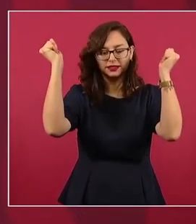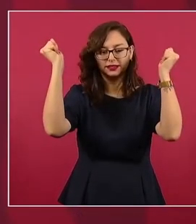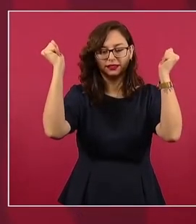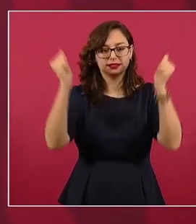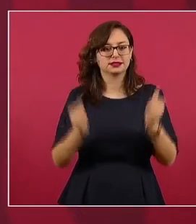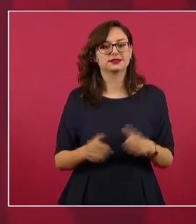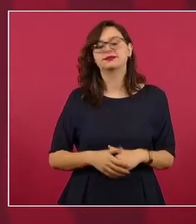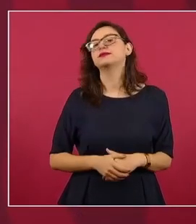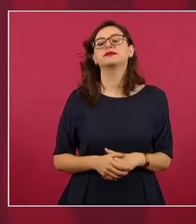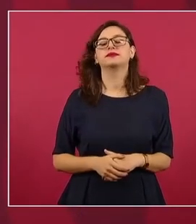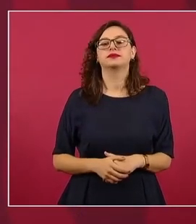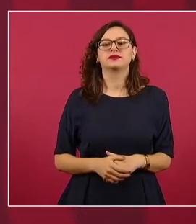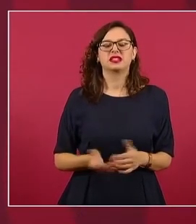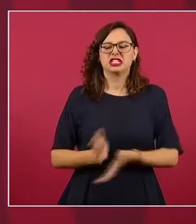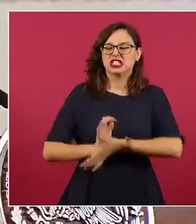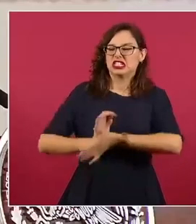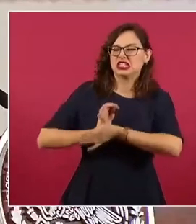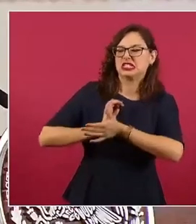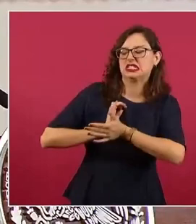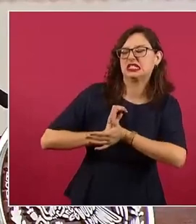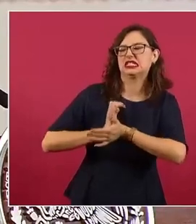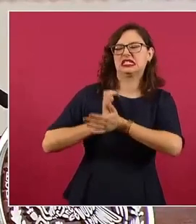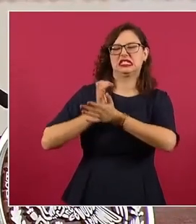nazista, fascista,